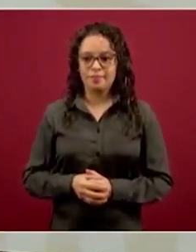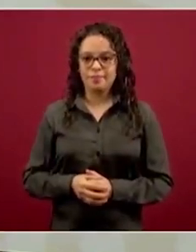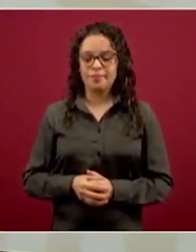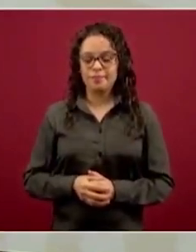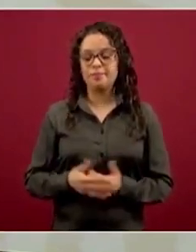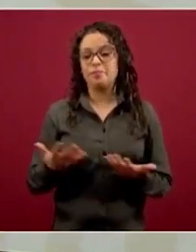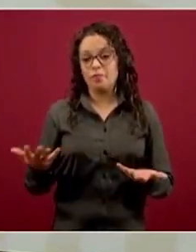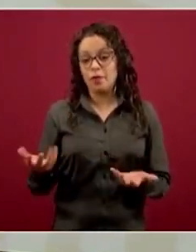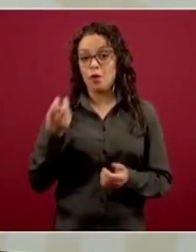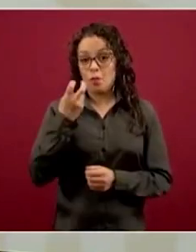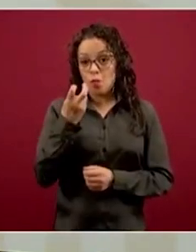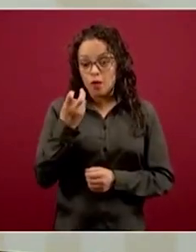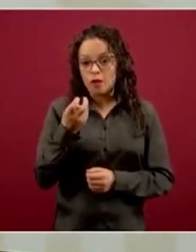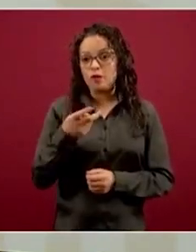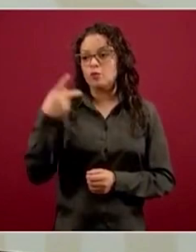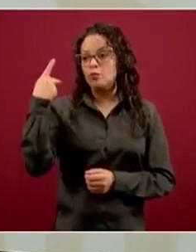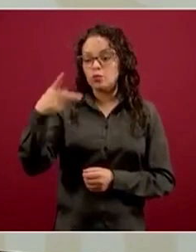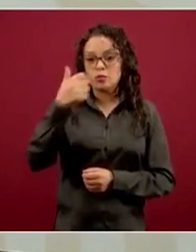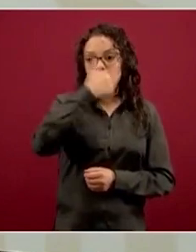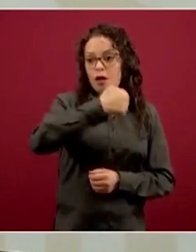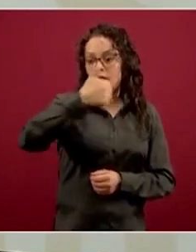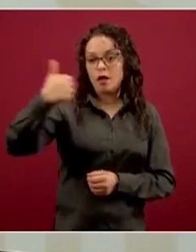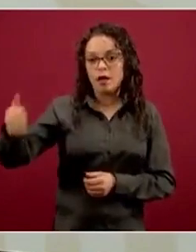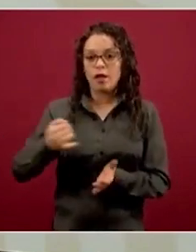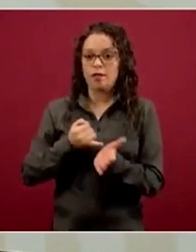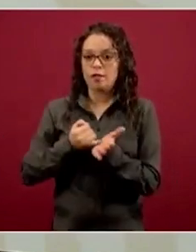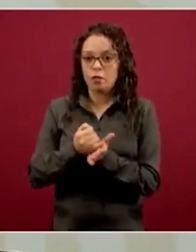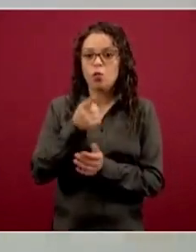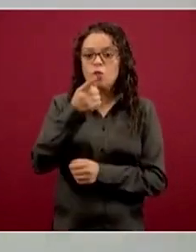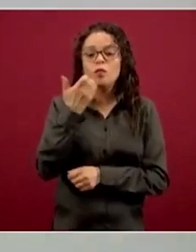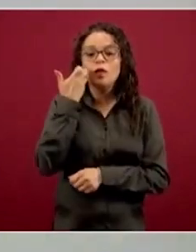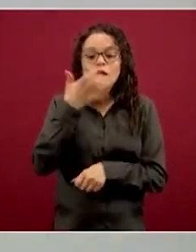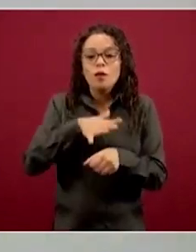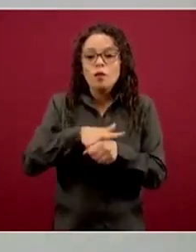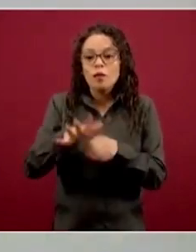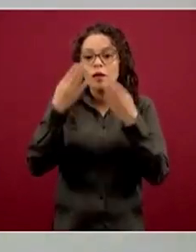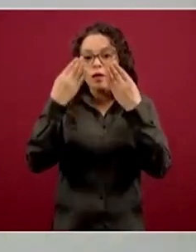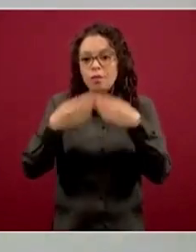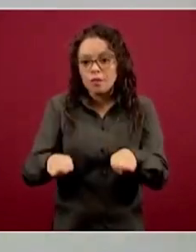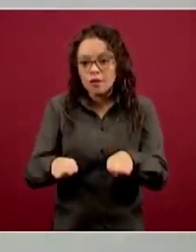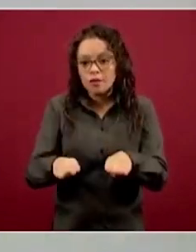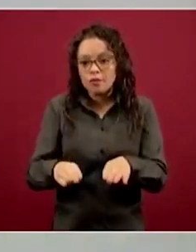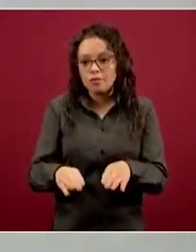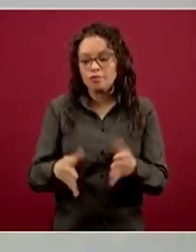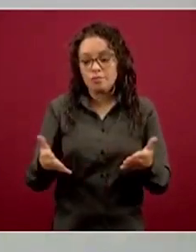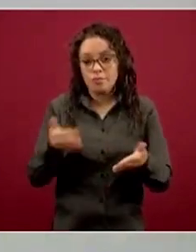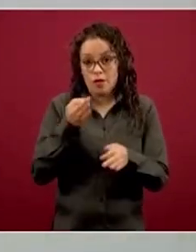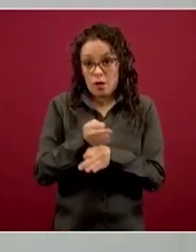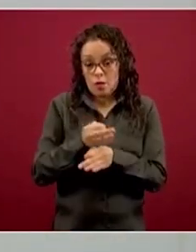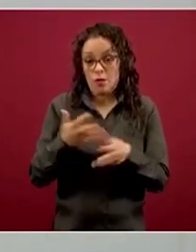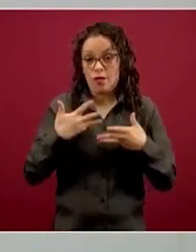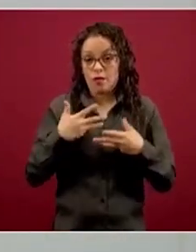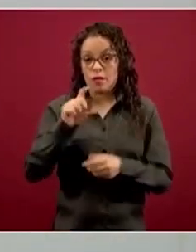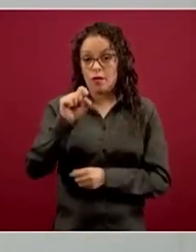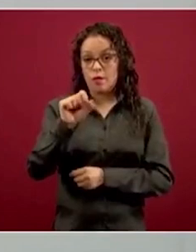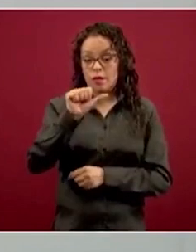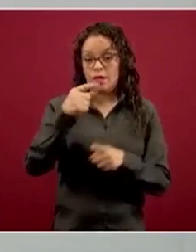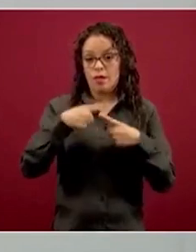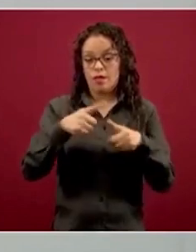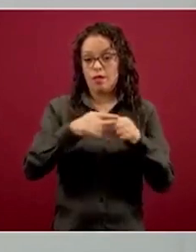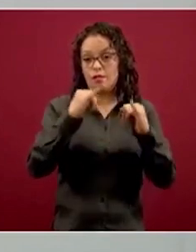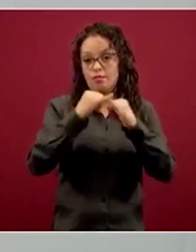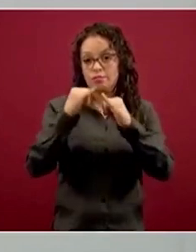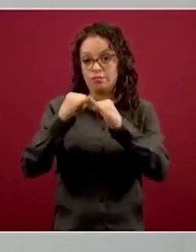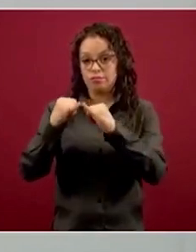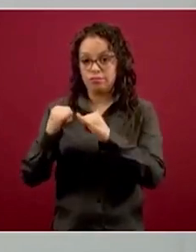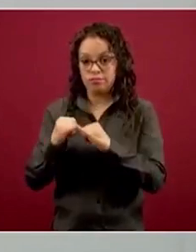querían, en este primer pago, por ejemplo, tenemos reportados que hay 26 instituciones diferentes, participantes del SPEI,